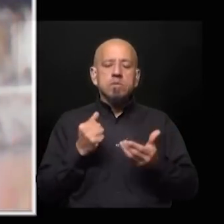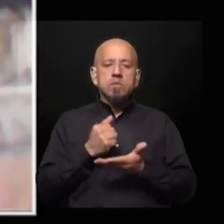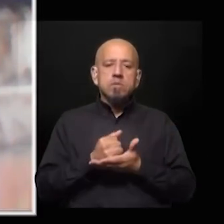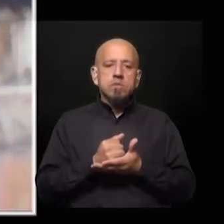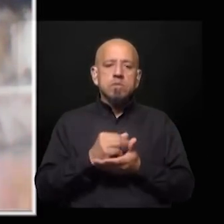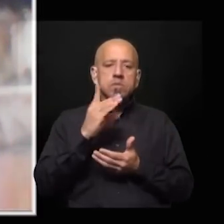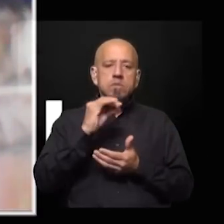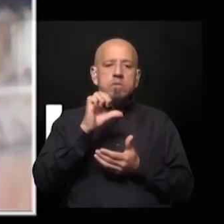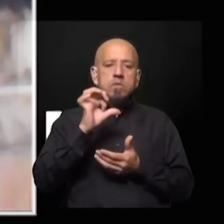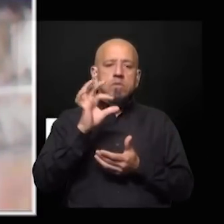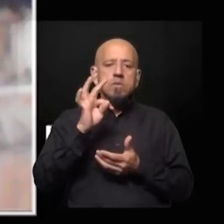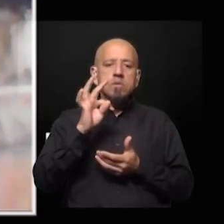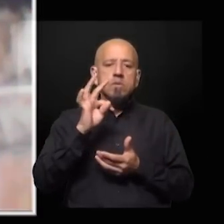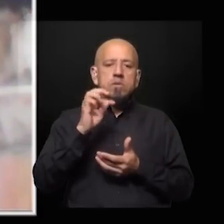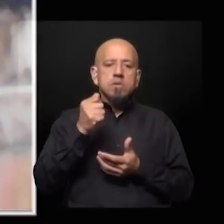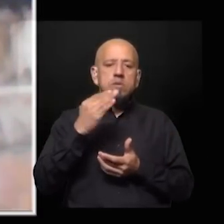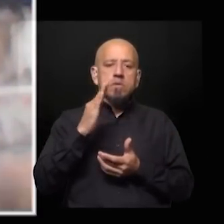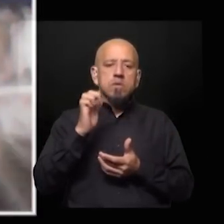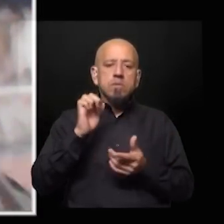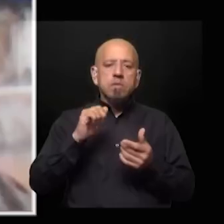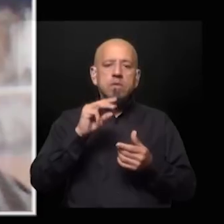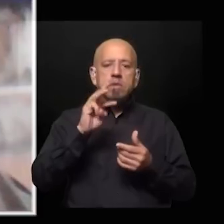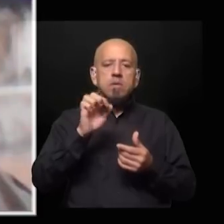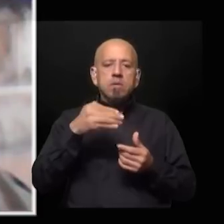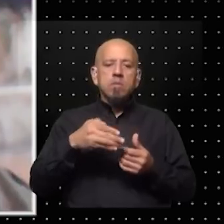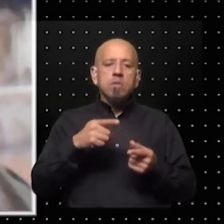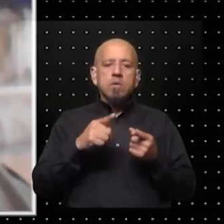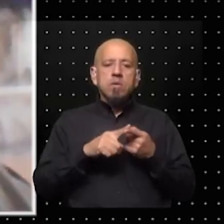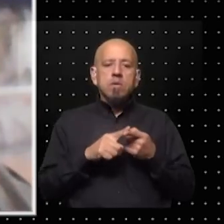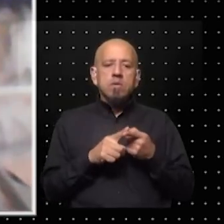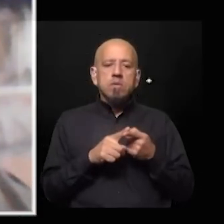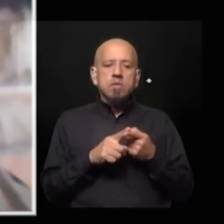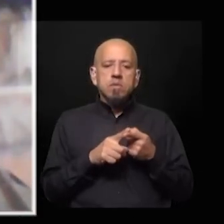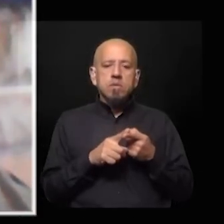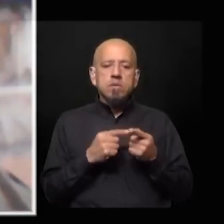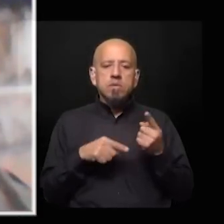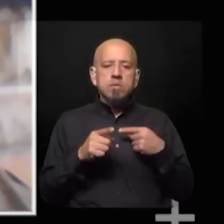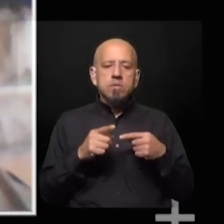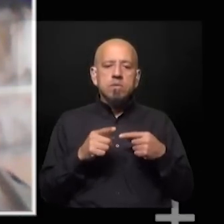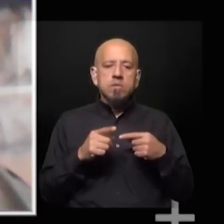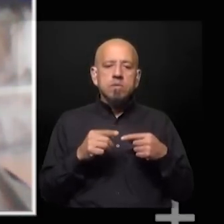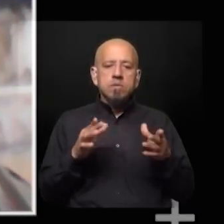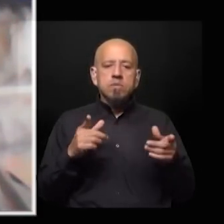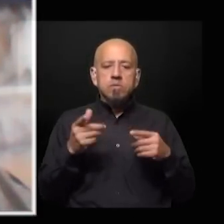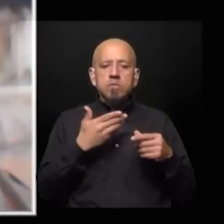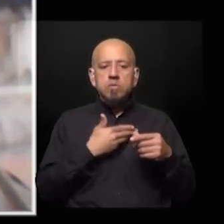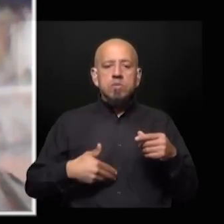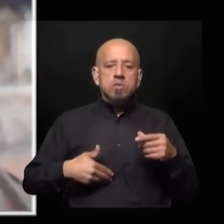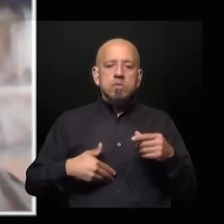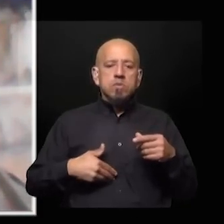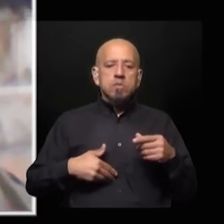destape web claro el destape web nosotros trabajábamos en un medio donde sus dueños también fueron